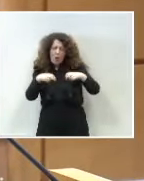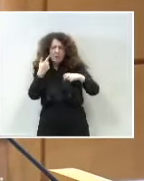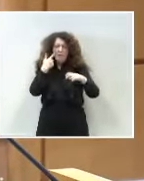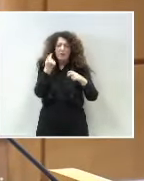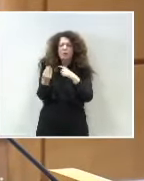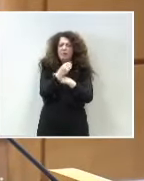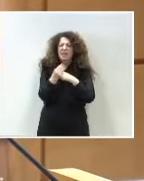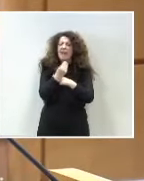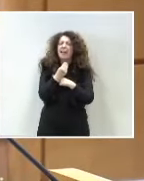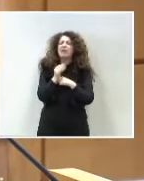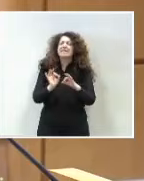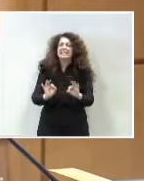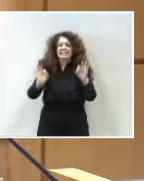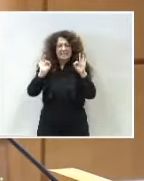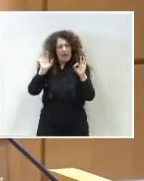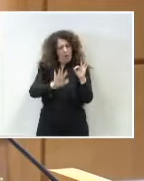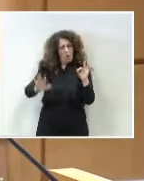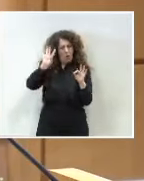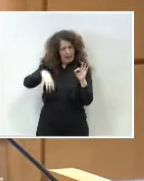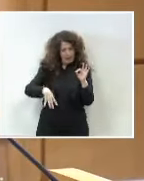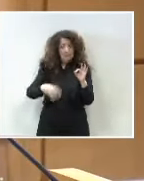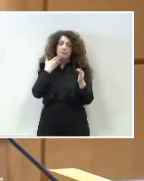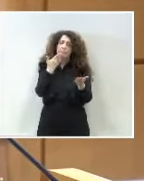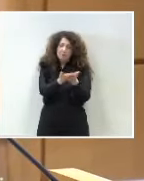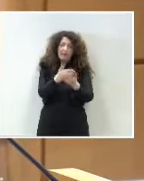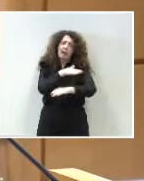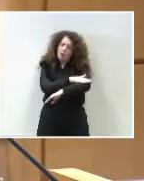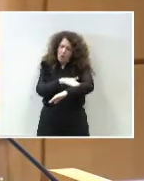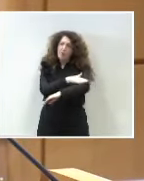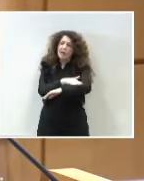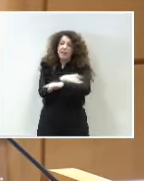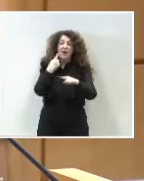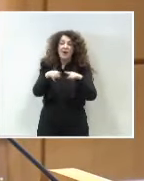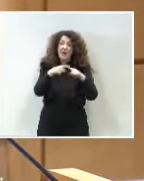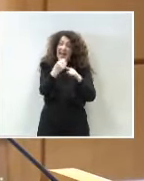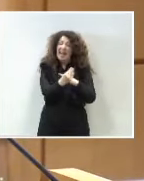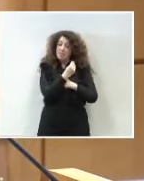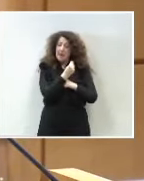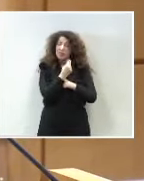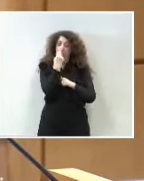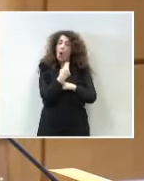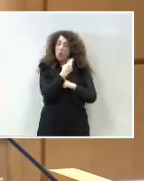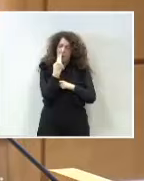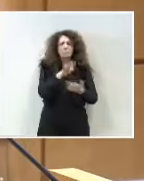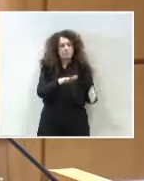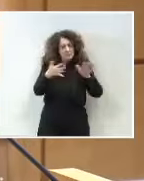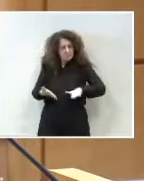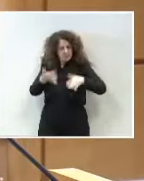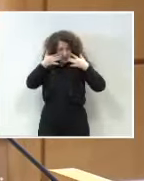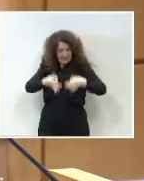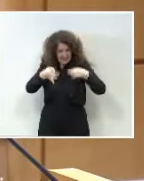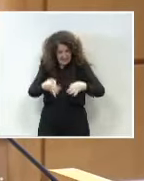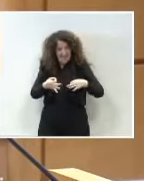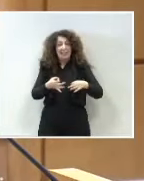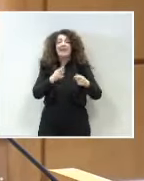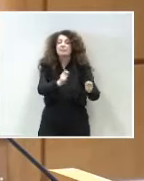singular y exigimos a su gobierno que ejecute las inversiones a las que se compromete, que acelere las encomiendas de gestión